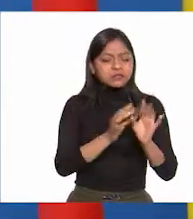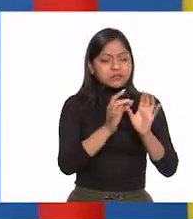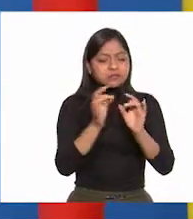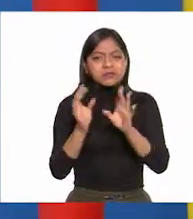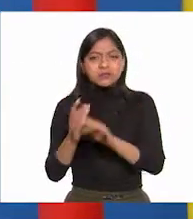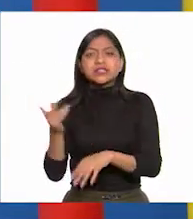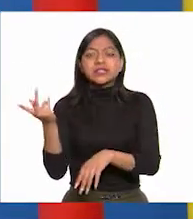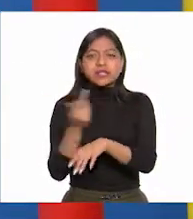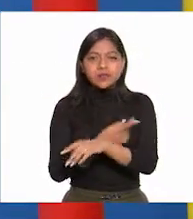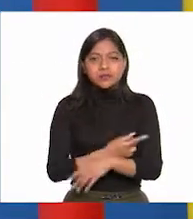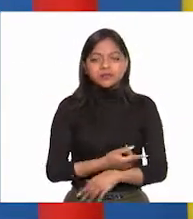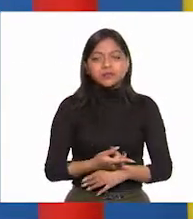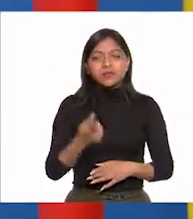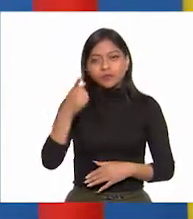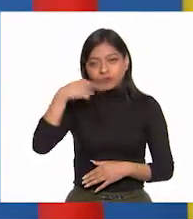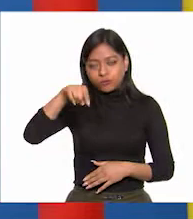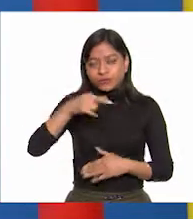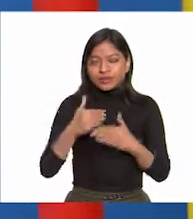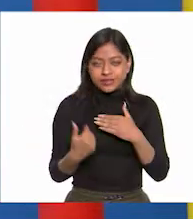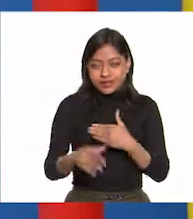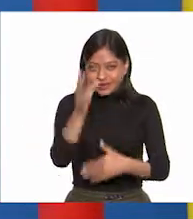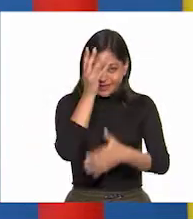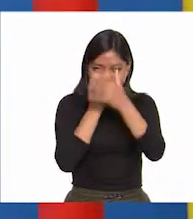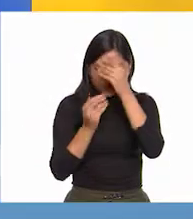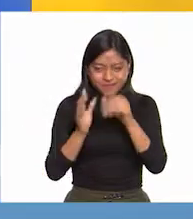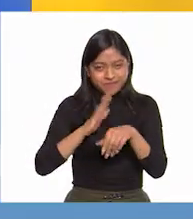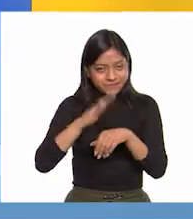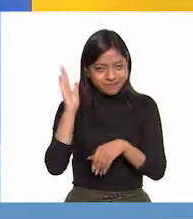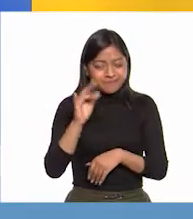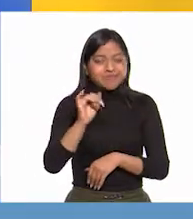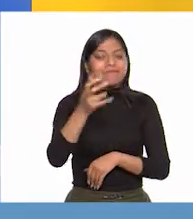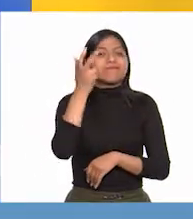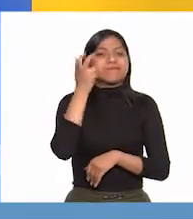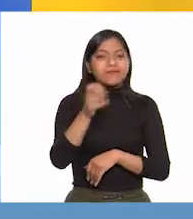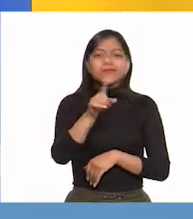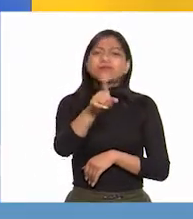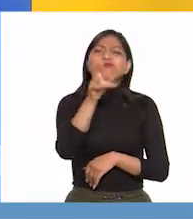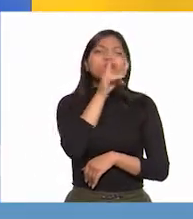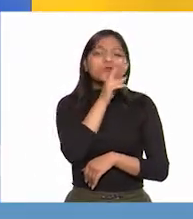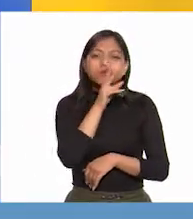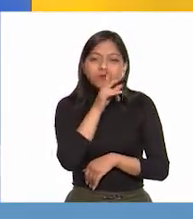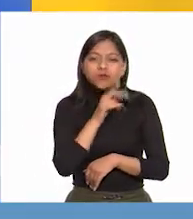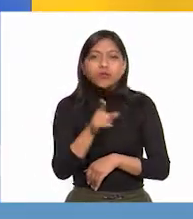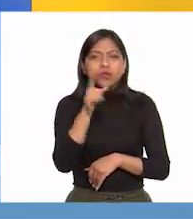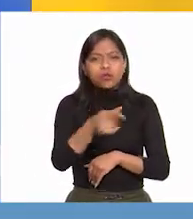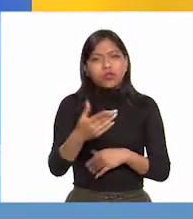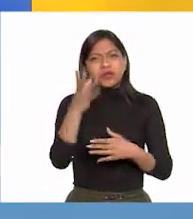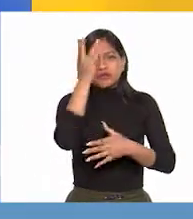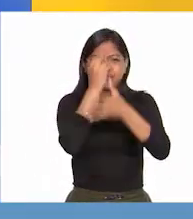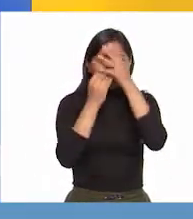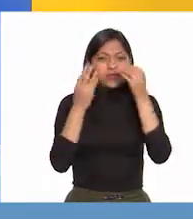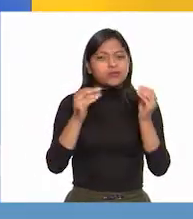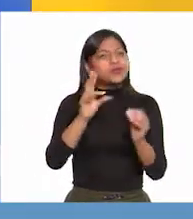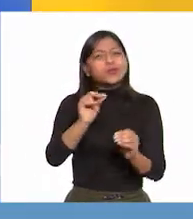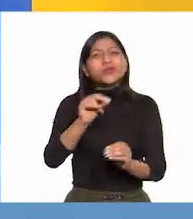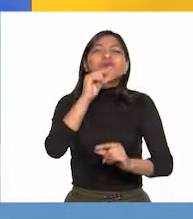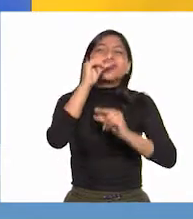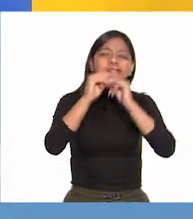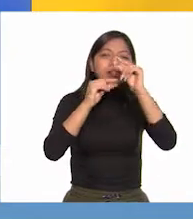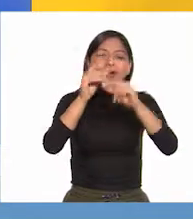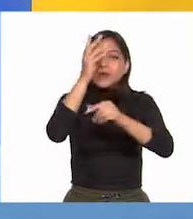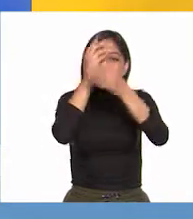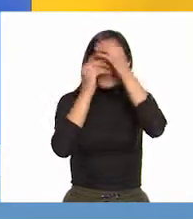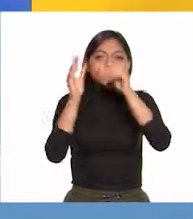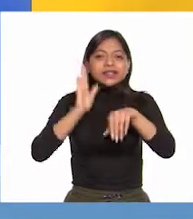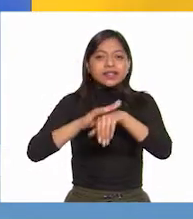nuevo periodo que comenzaremos a estudiar. Así es, y no se preocupen de que sea mucho, que poco a poco iremos aprendiendo más para